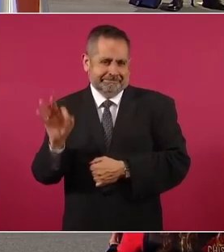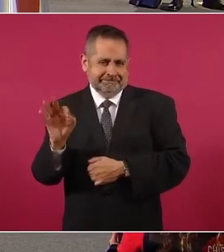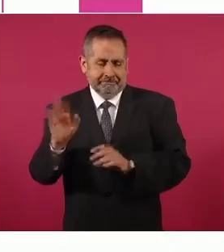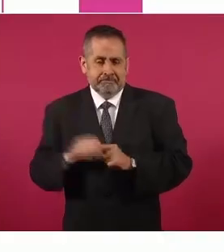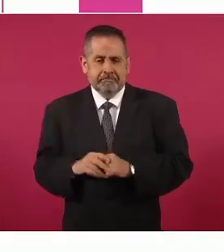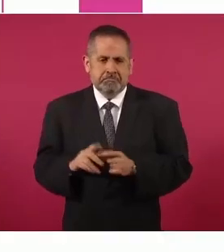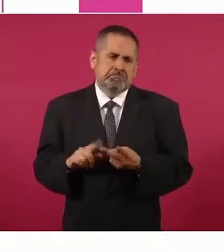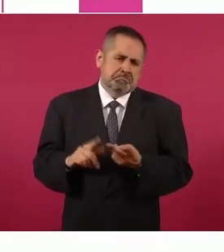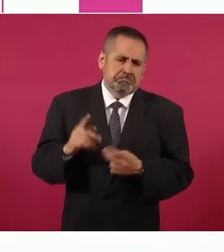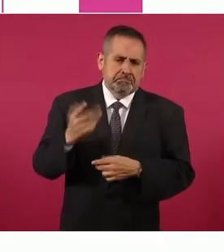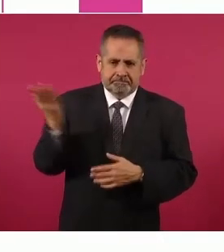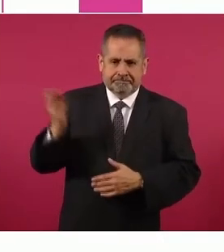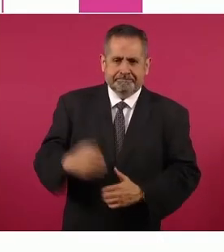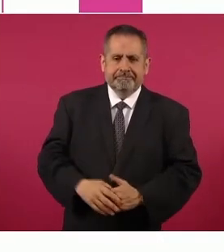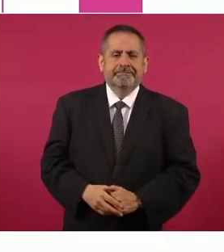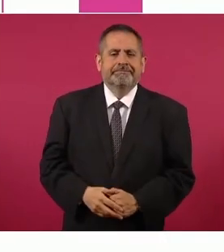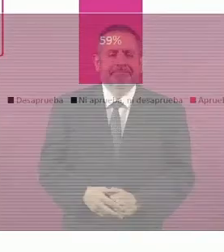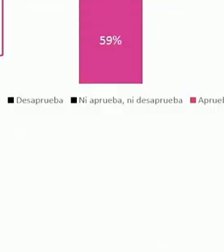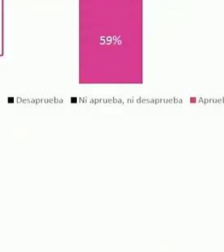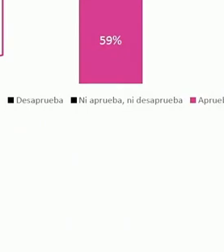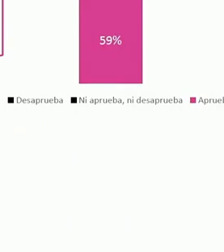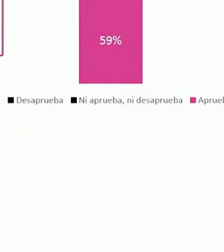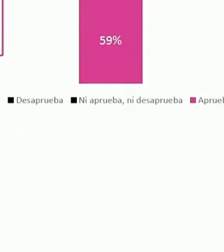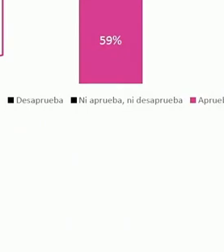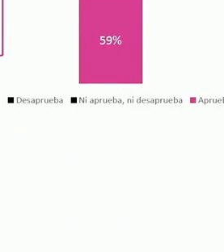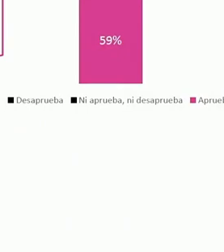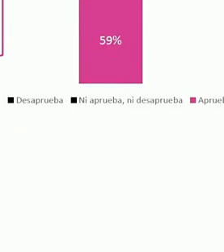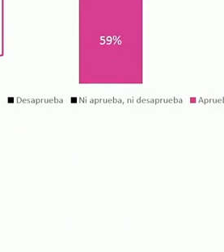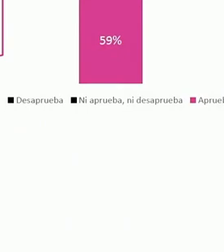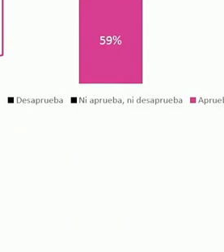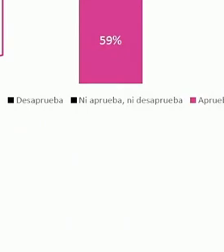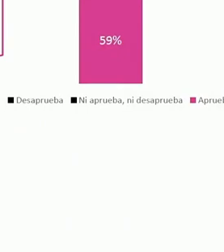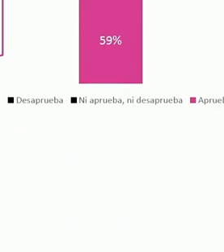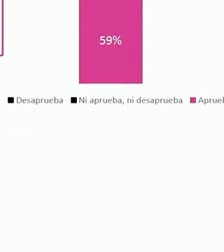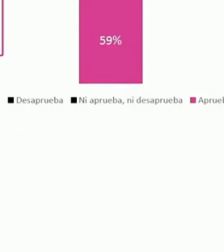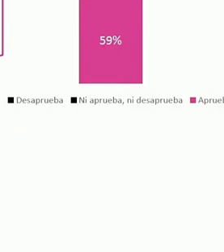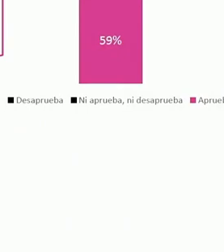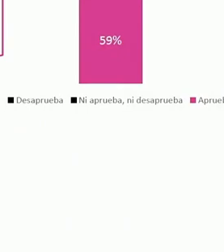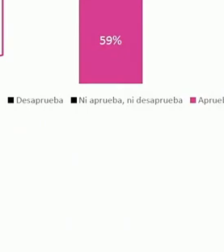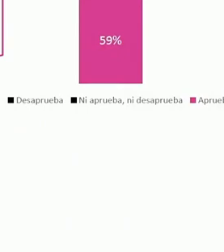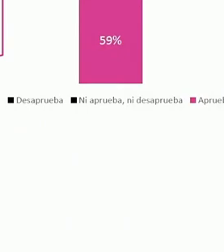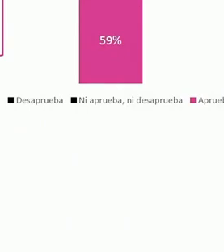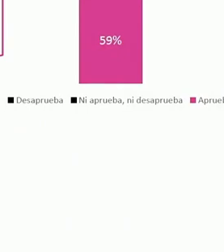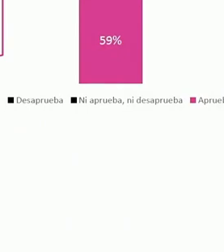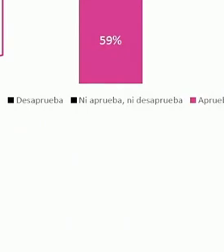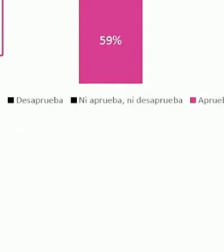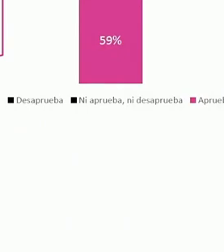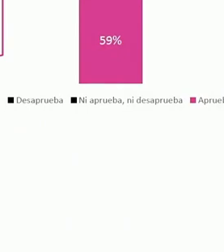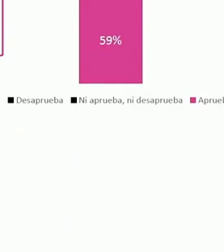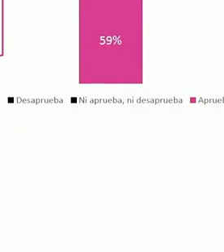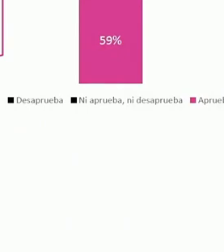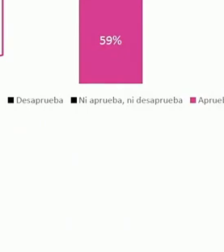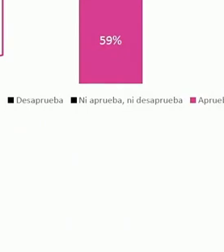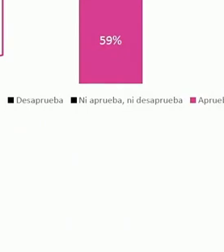algo necesario 28, da 51,